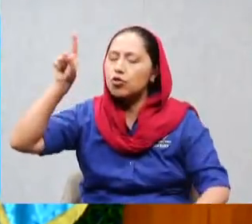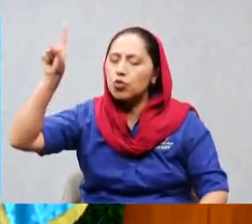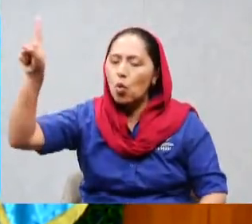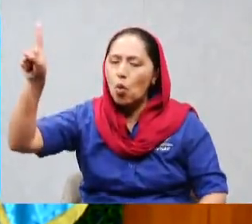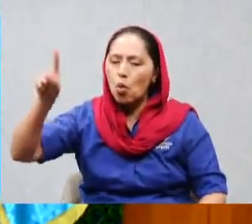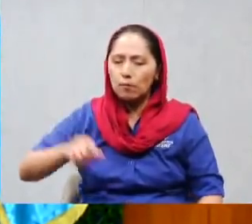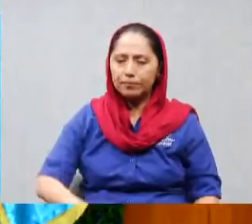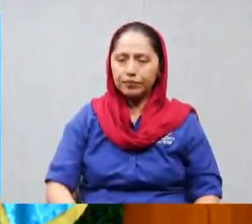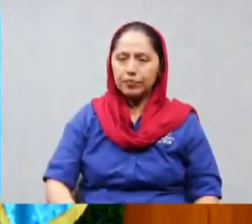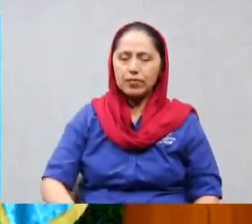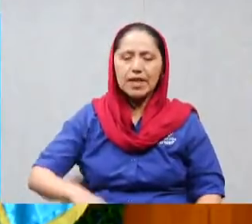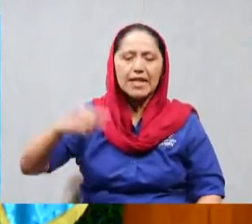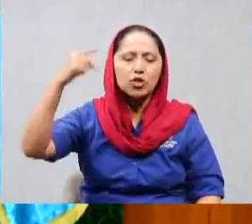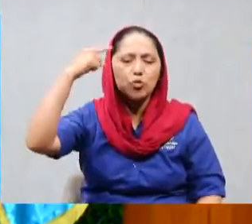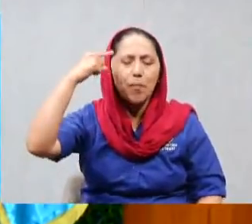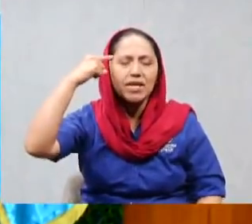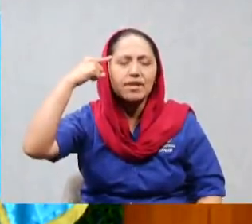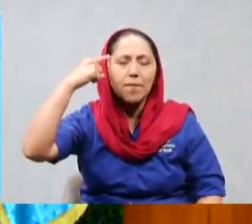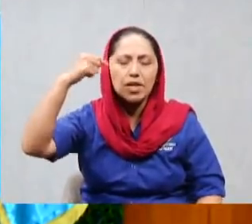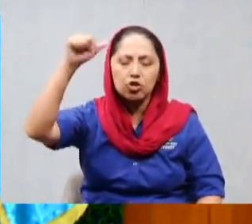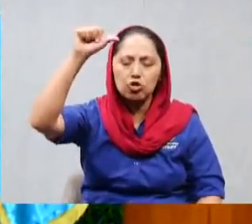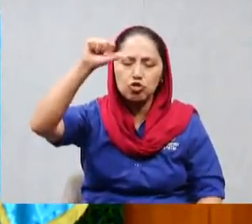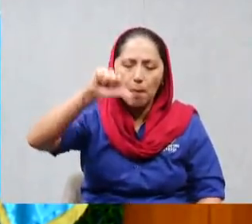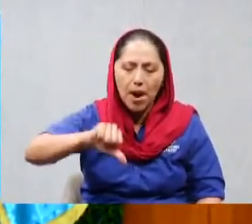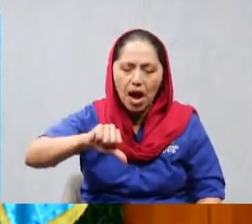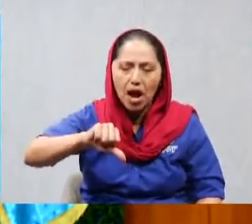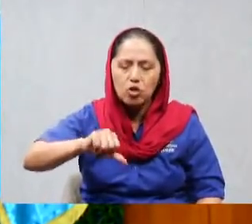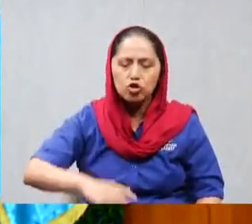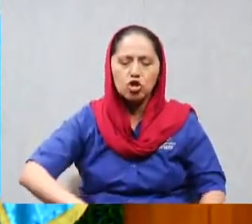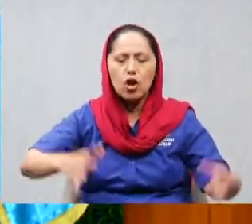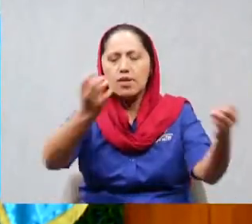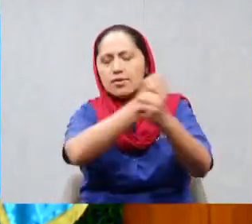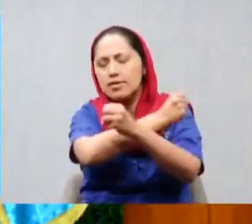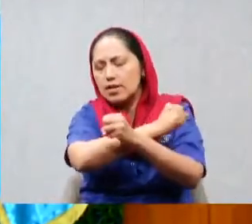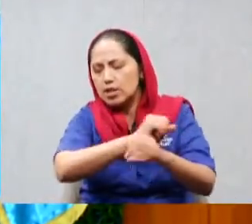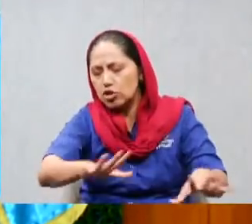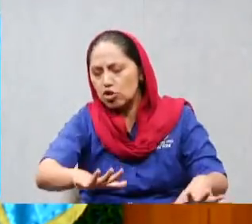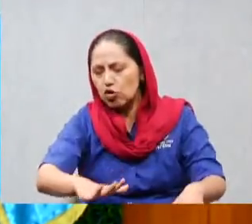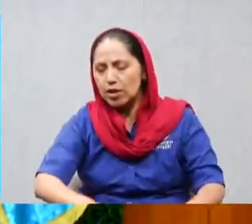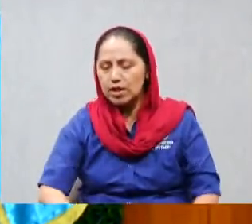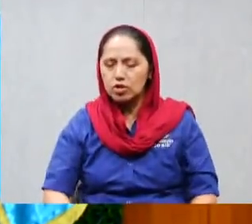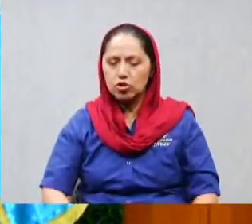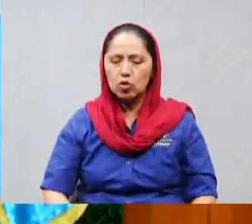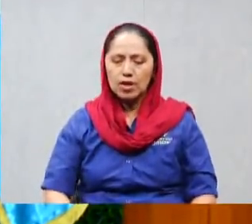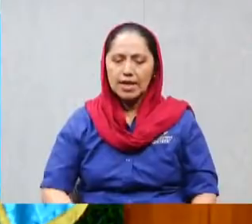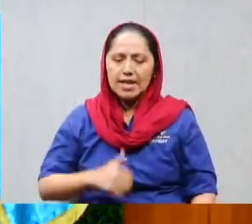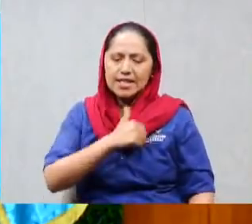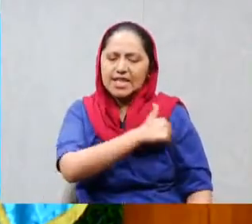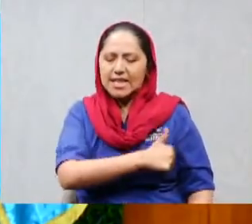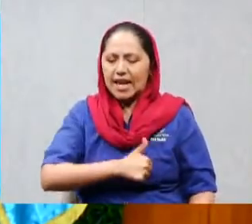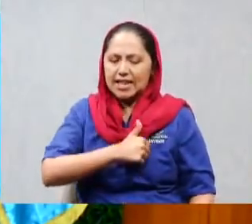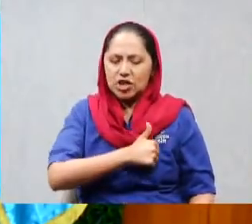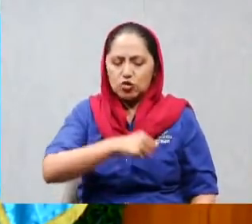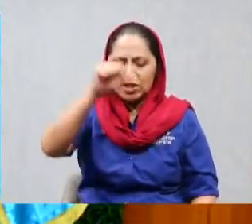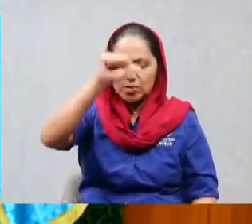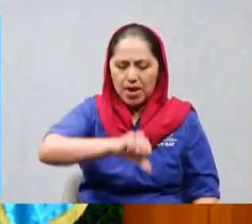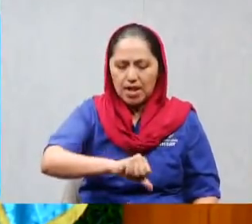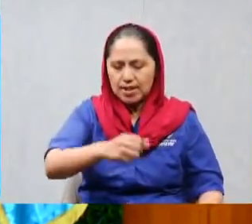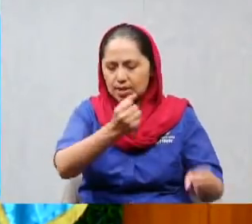pensamientos se han derribado esa forma de pensar de actuar de vivir esas actitudes